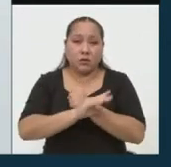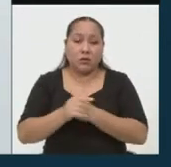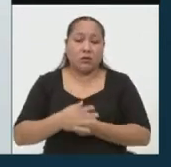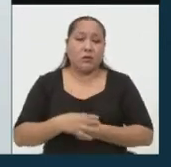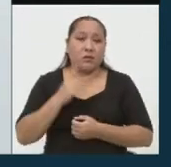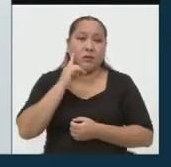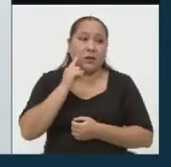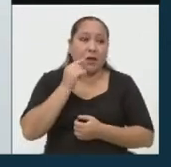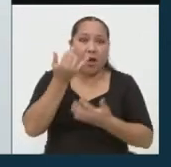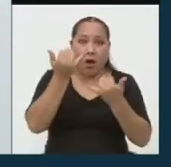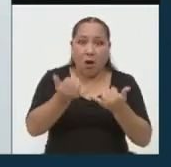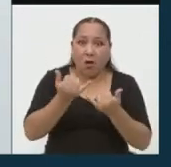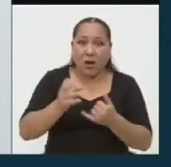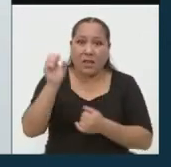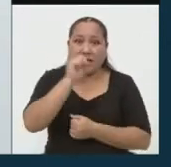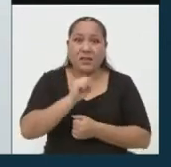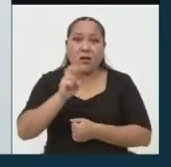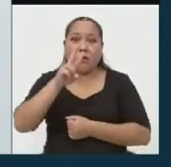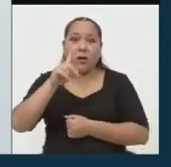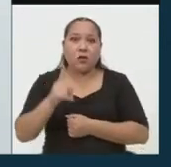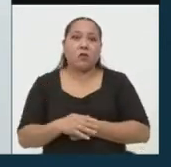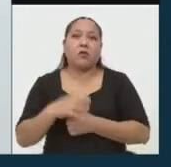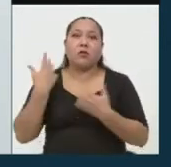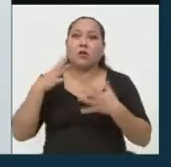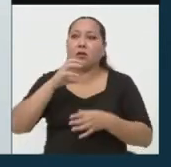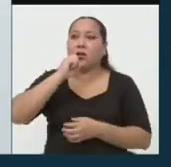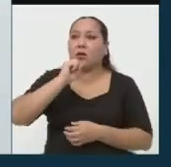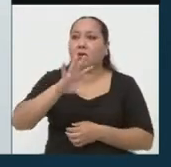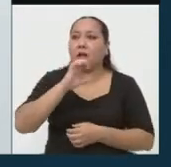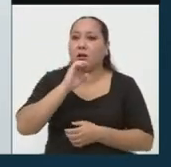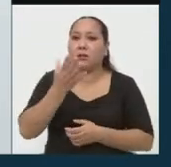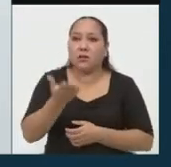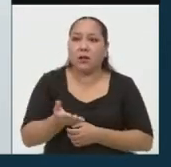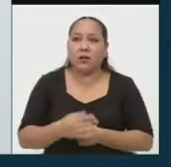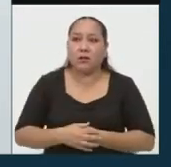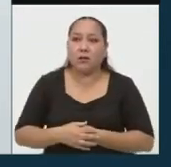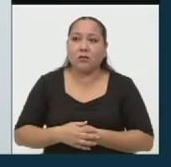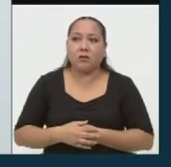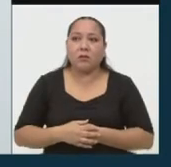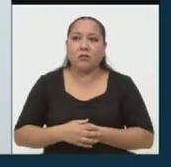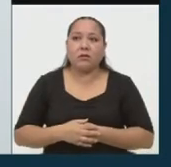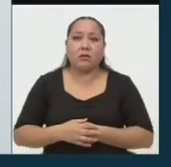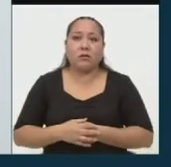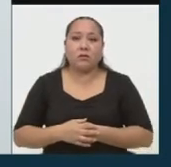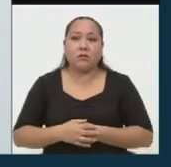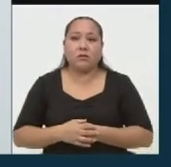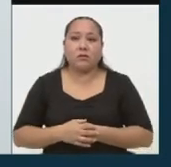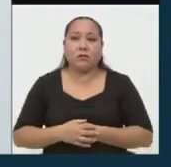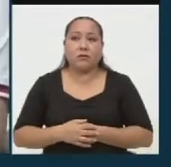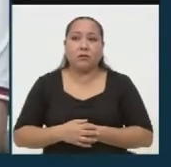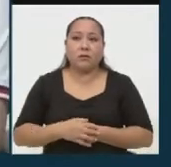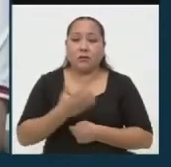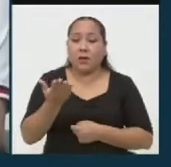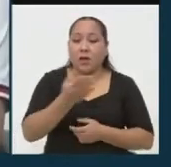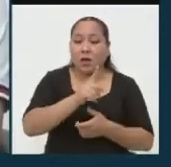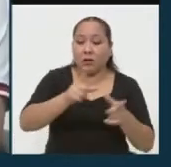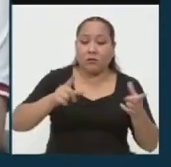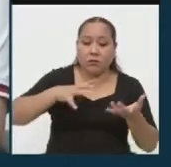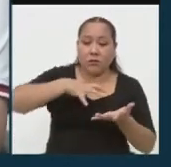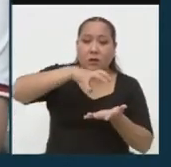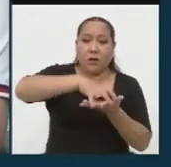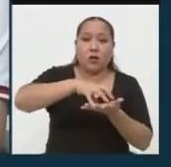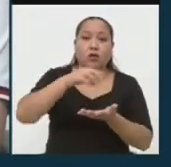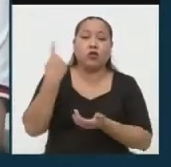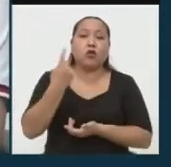hoy por hoy, en pleno siglo XXI, sigamos hablando de que a nivel urbano solo el